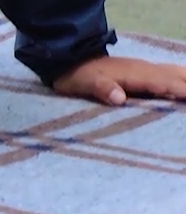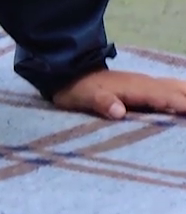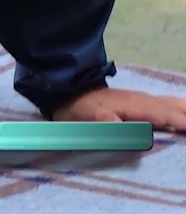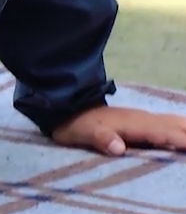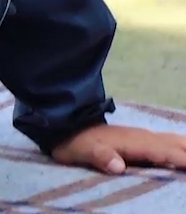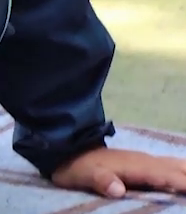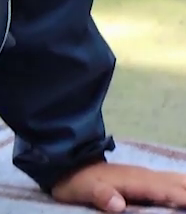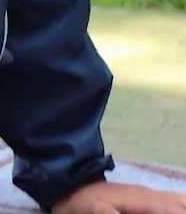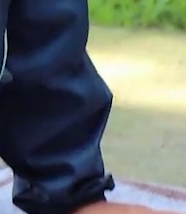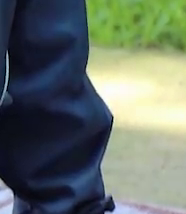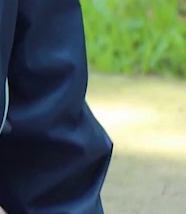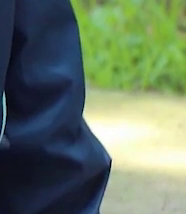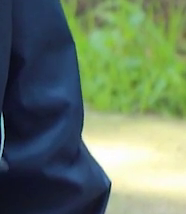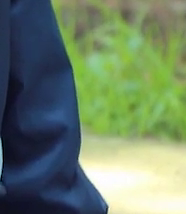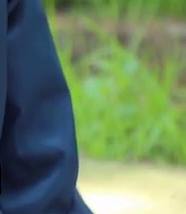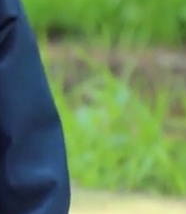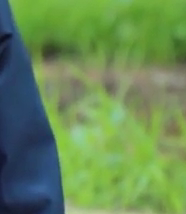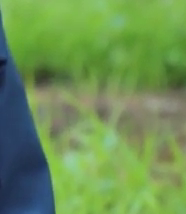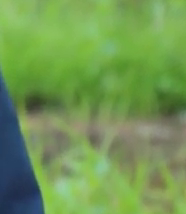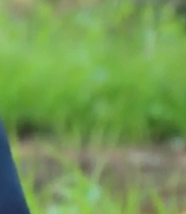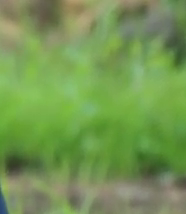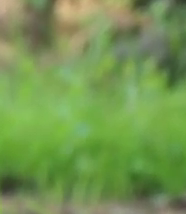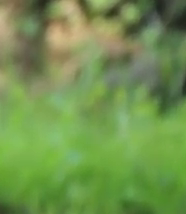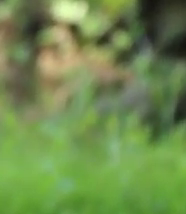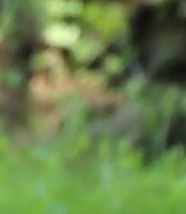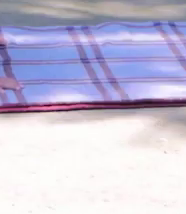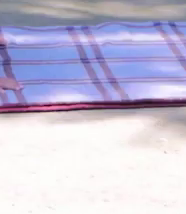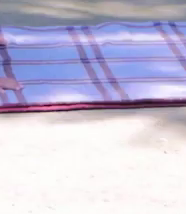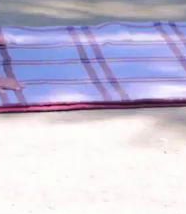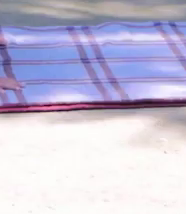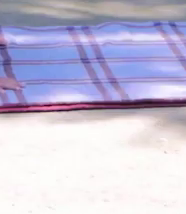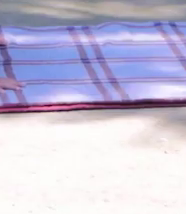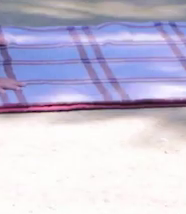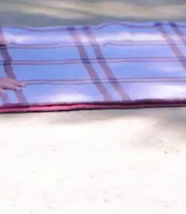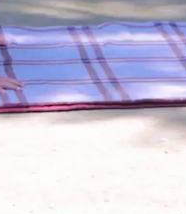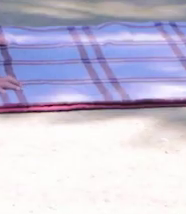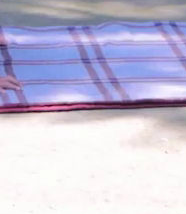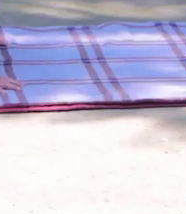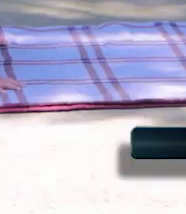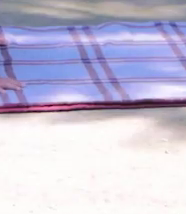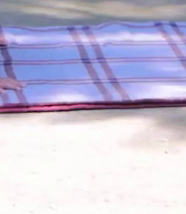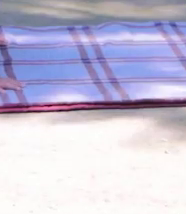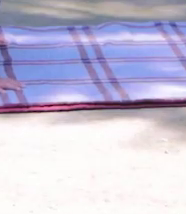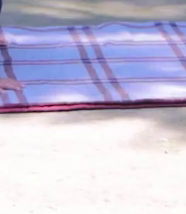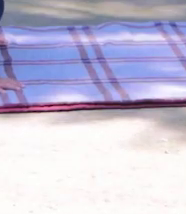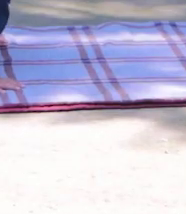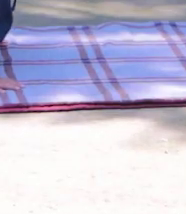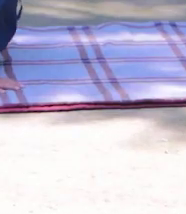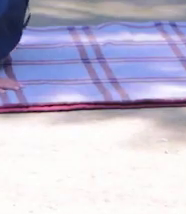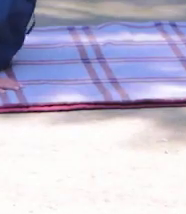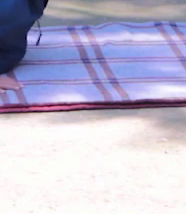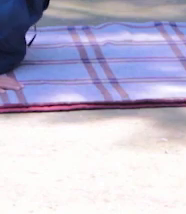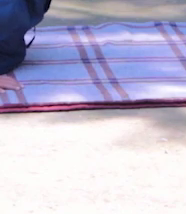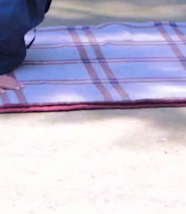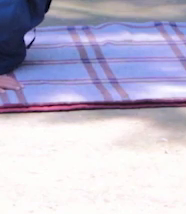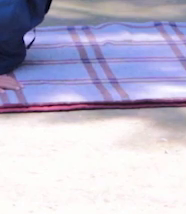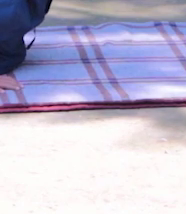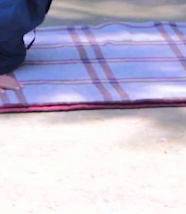Tus brazos extendidos. Relajado. Sigue respirando. Bajamos. Descansamos.